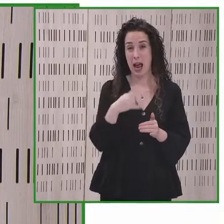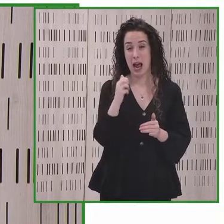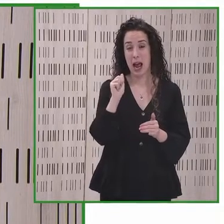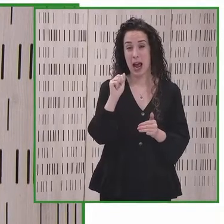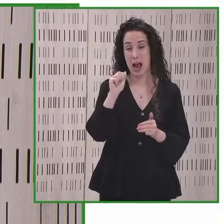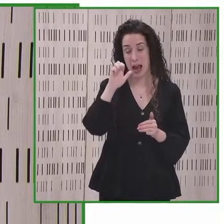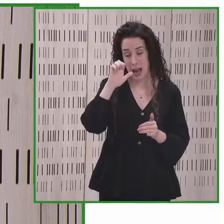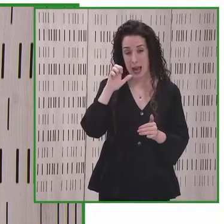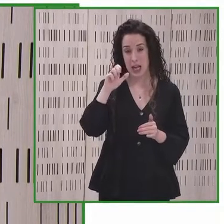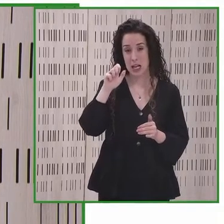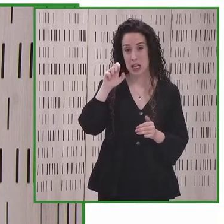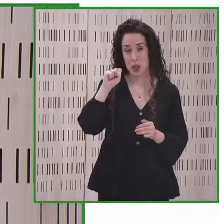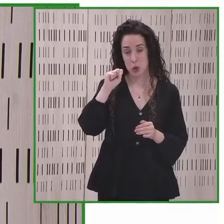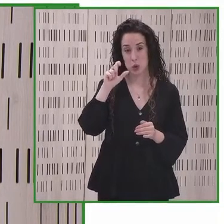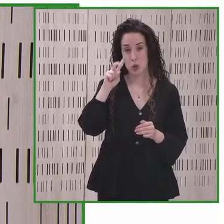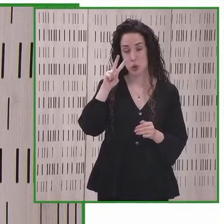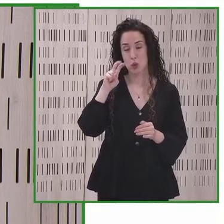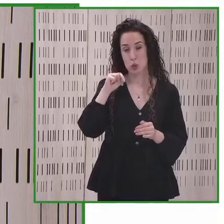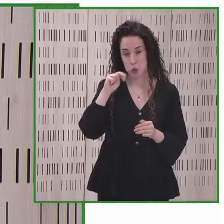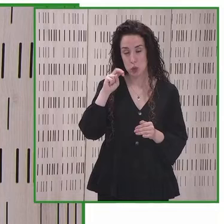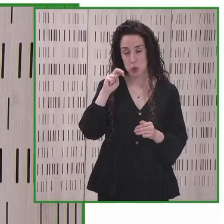accesibilidad universal e innovación de la Fundación